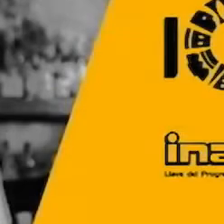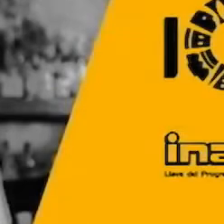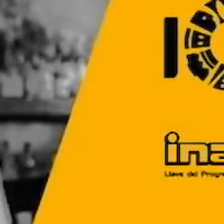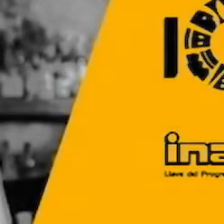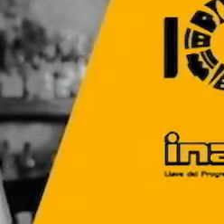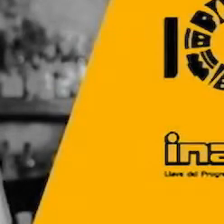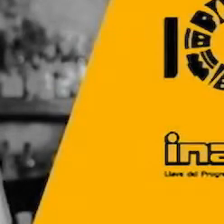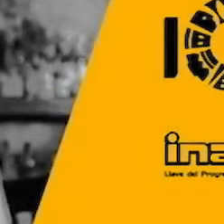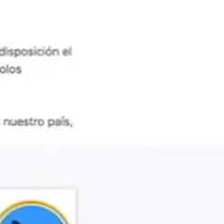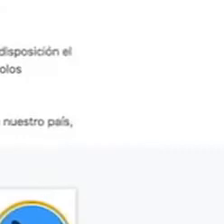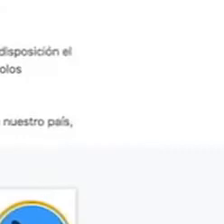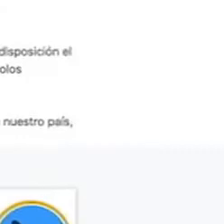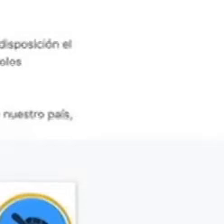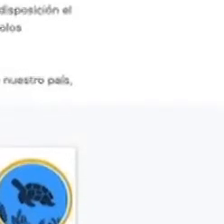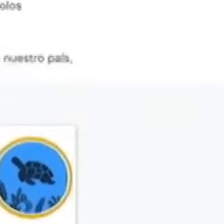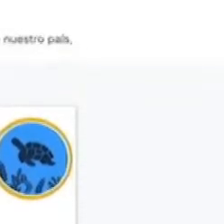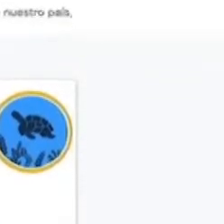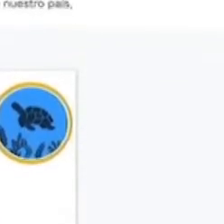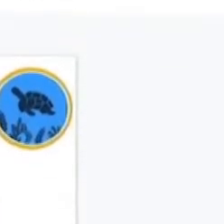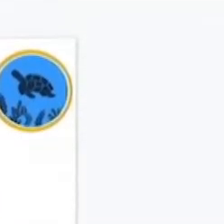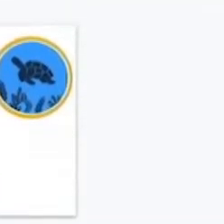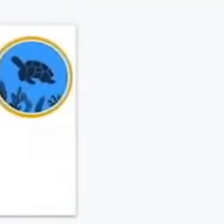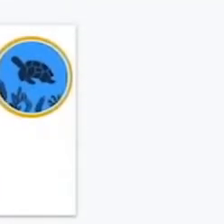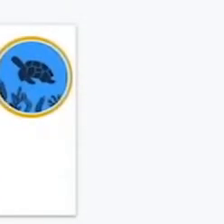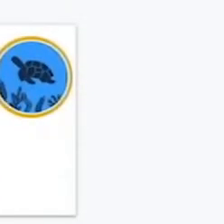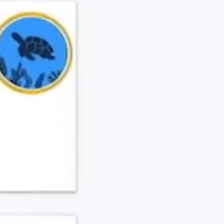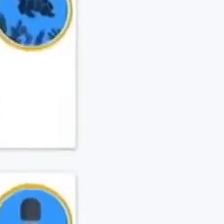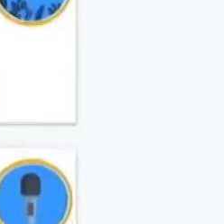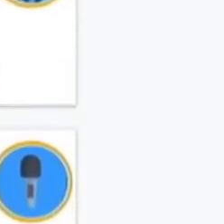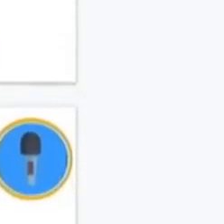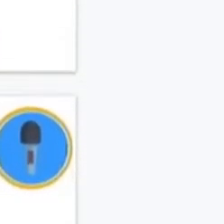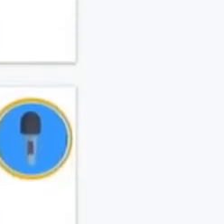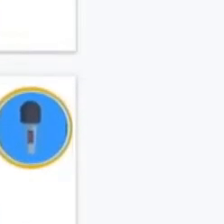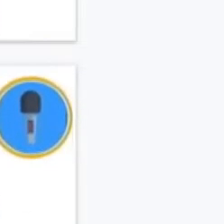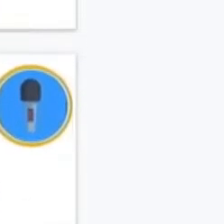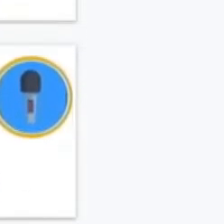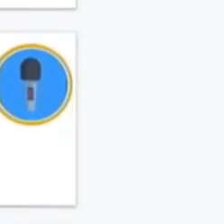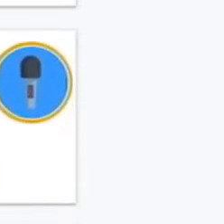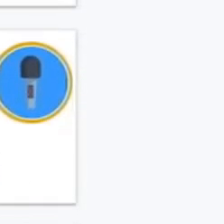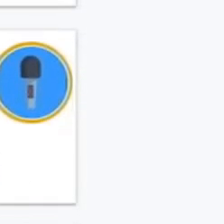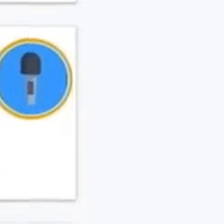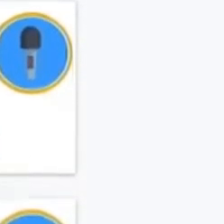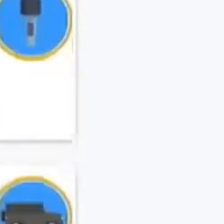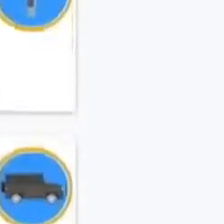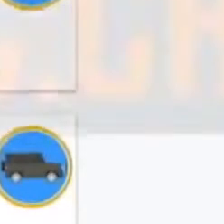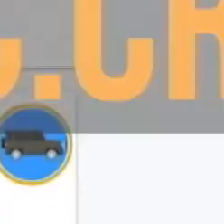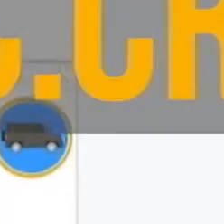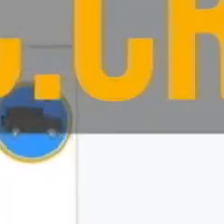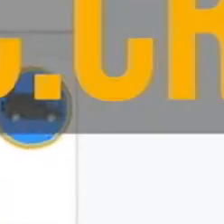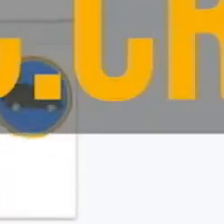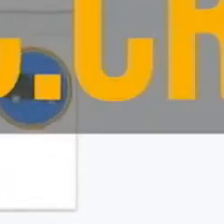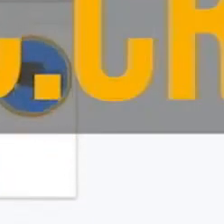existe un banco de recursos de todos los protocolos creados por el Instituto Costarricense de Turismo y la Cámara Nacional de Turismo en el sitio